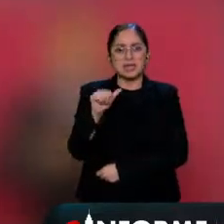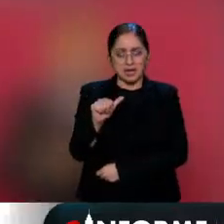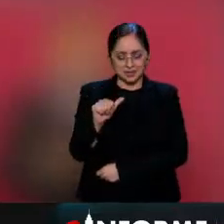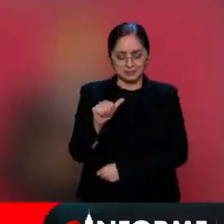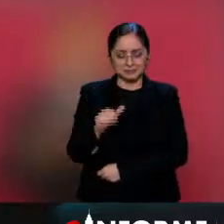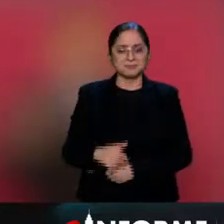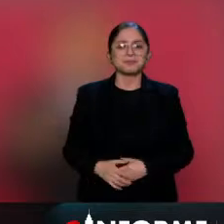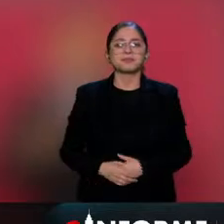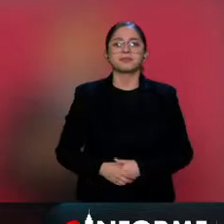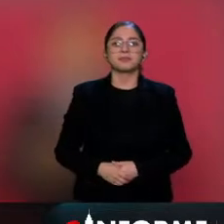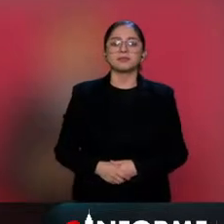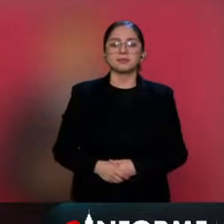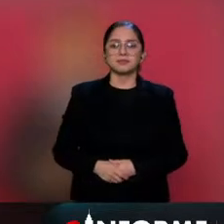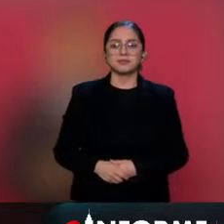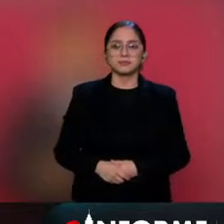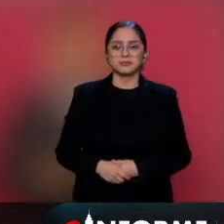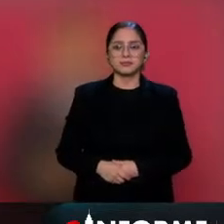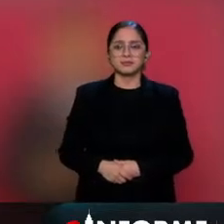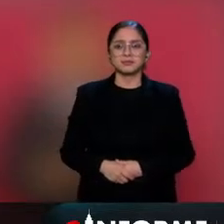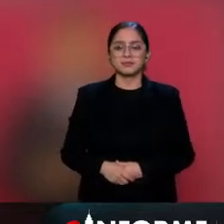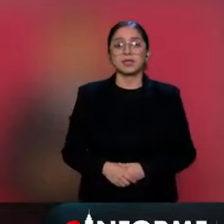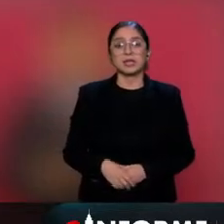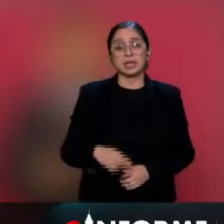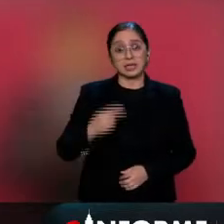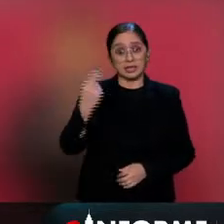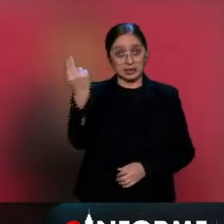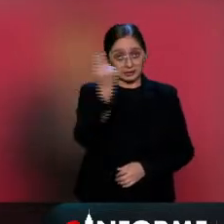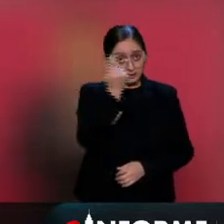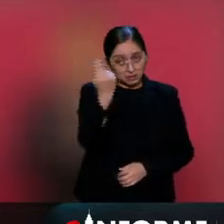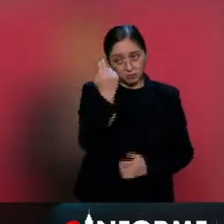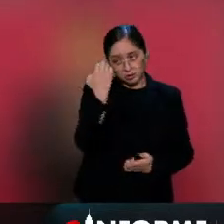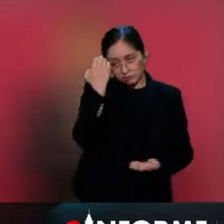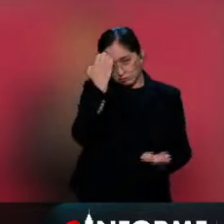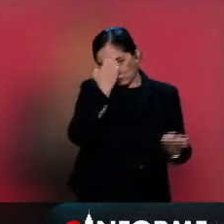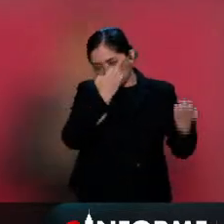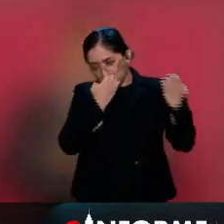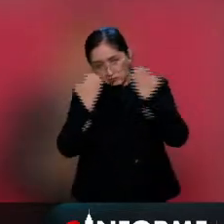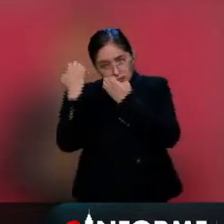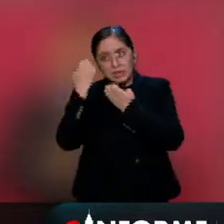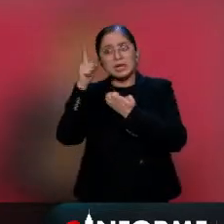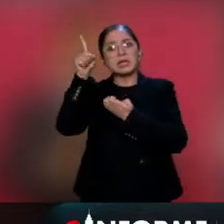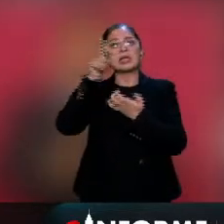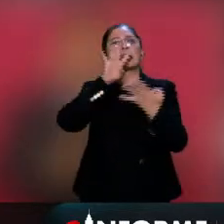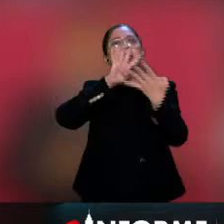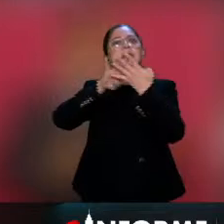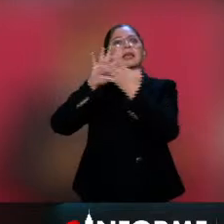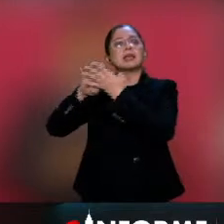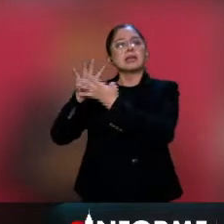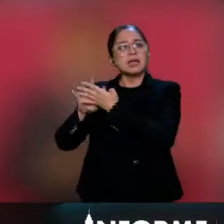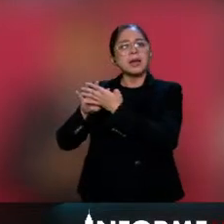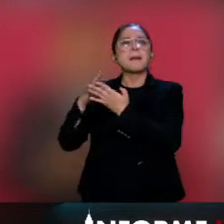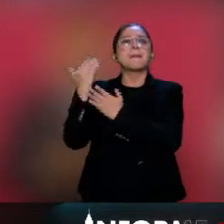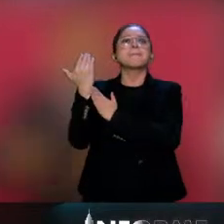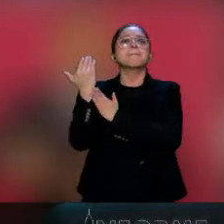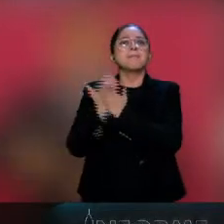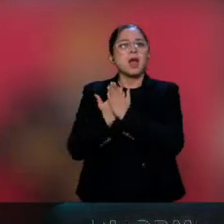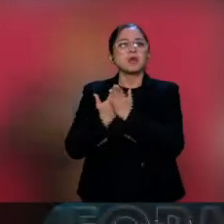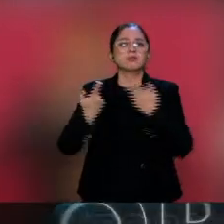que es limpiar las cárceles para que salgan